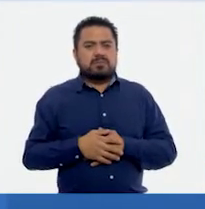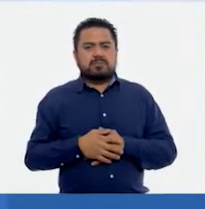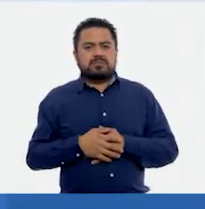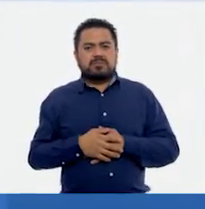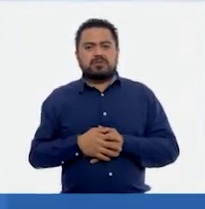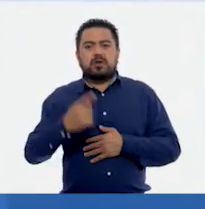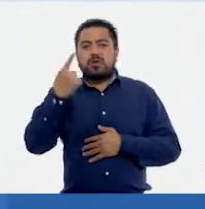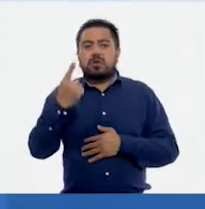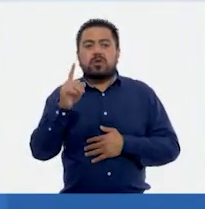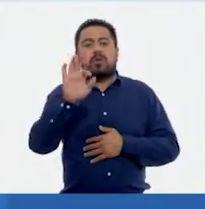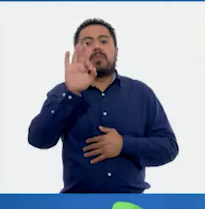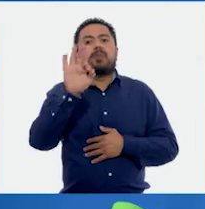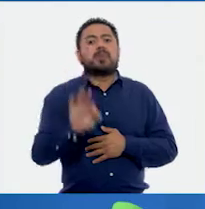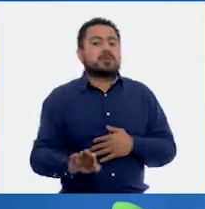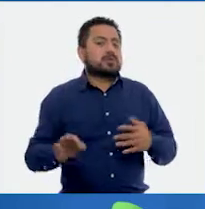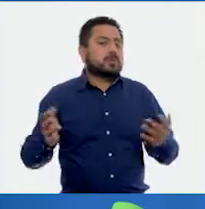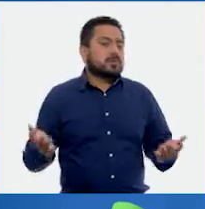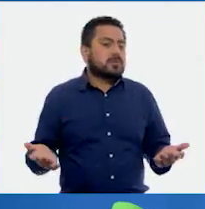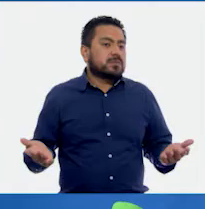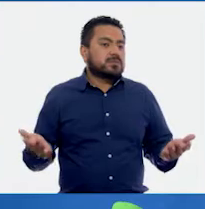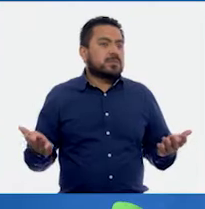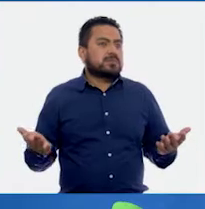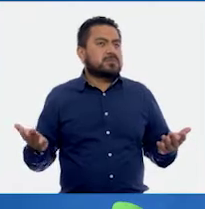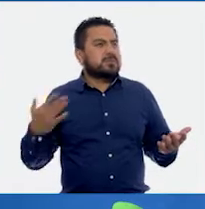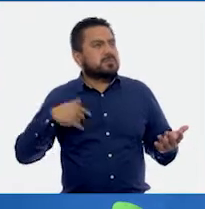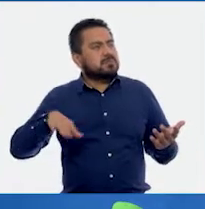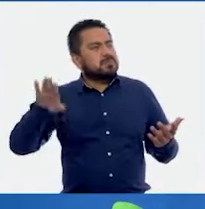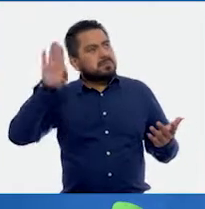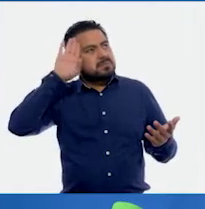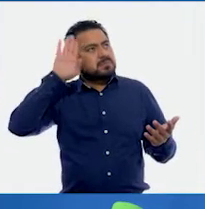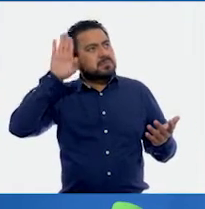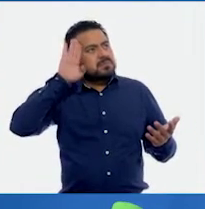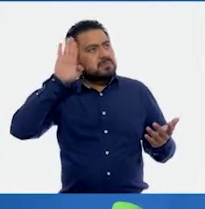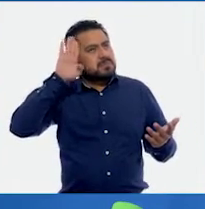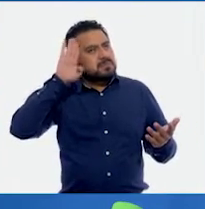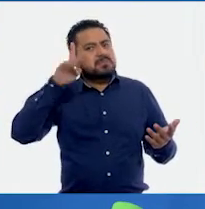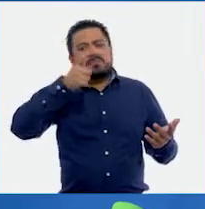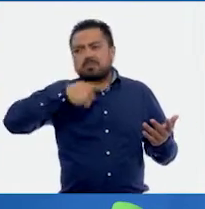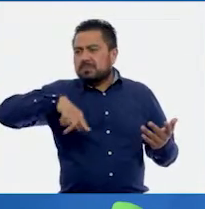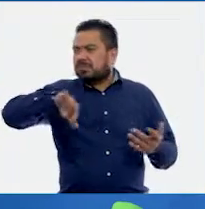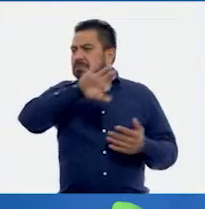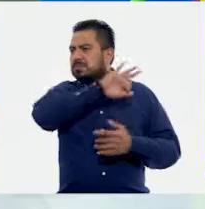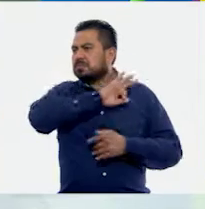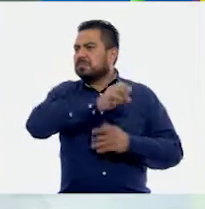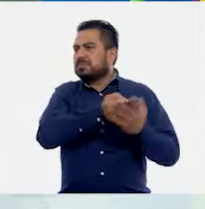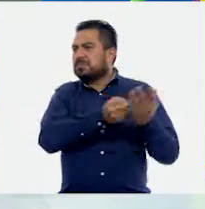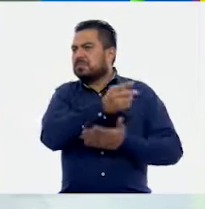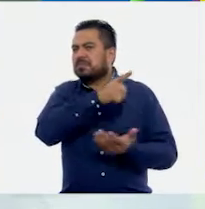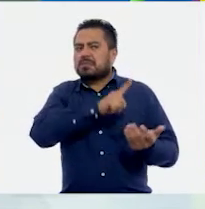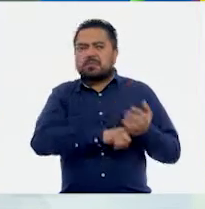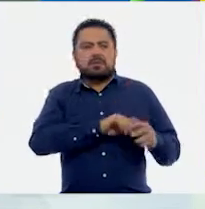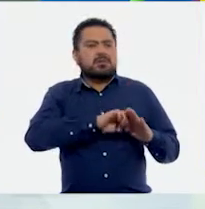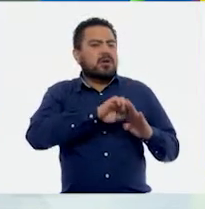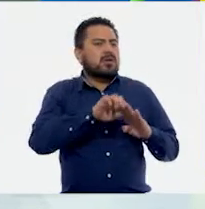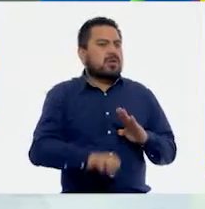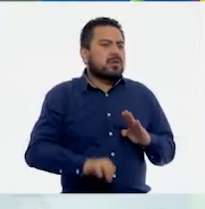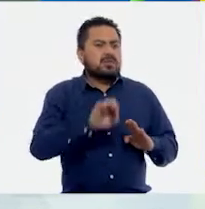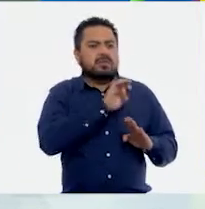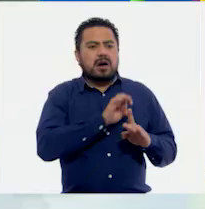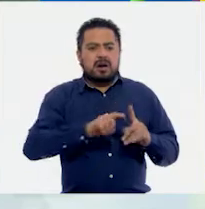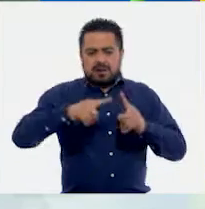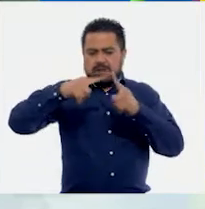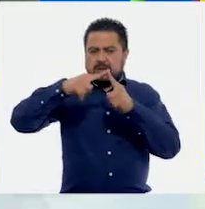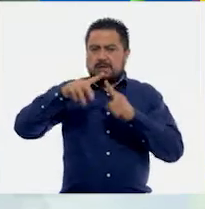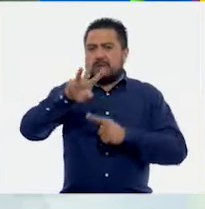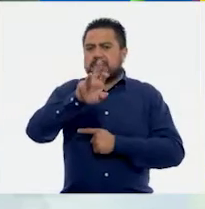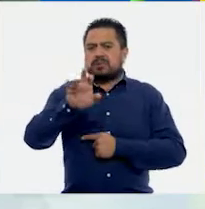El 1% lo podríamos sacar, pues, por ejemplo, podríamos dividir